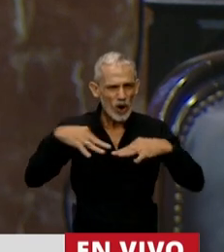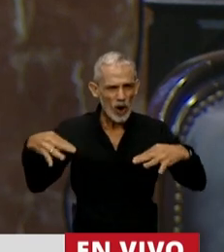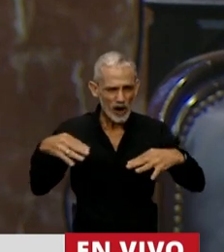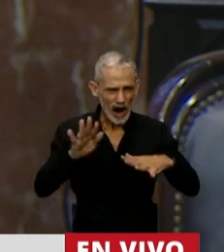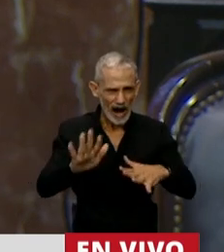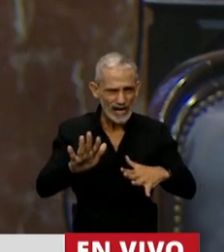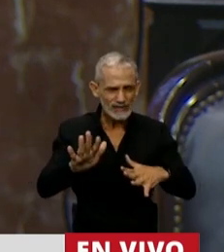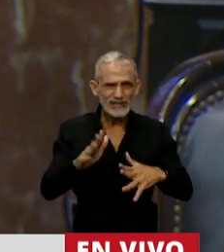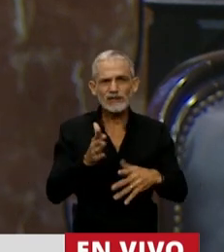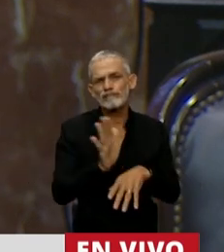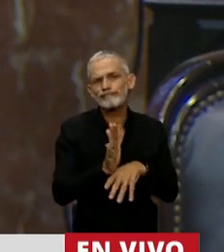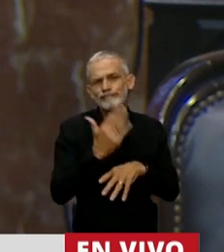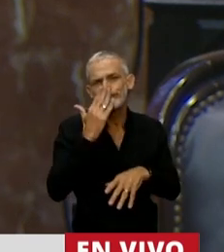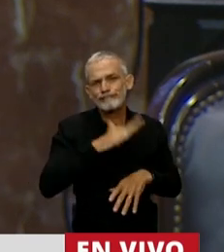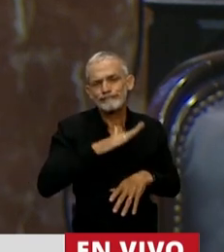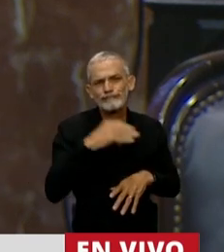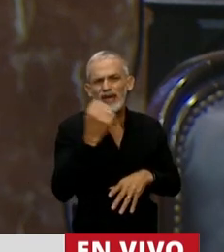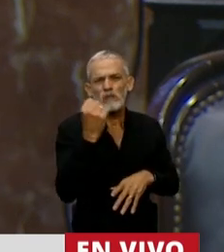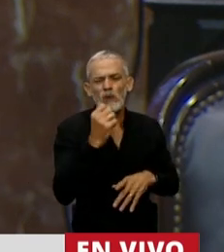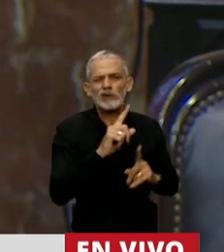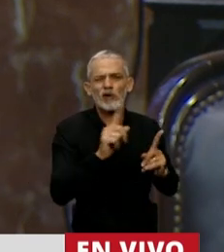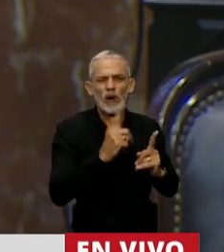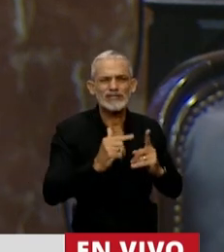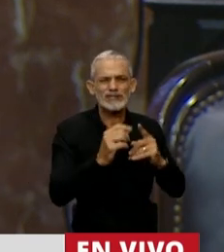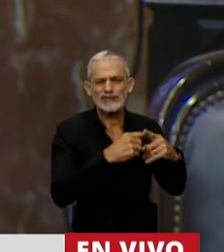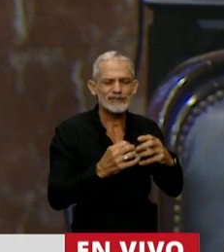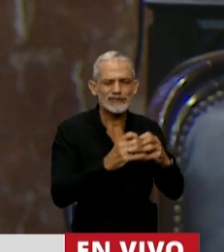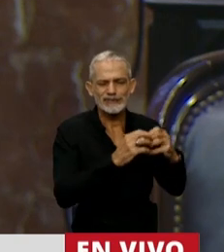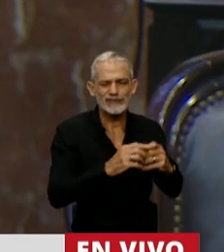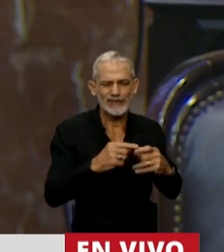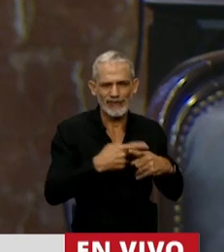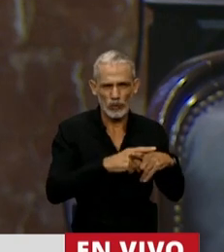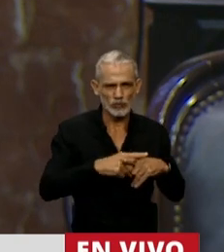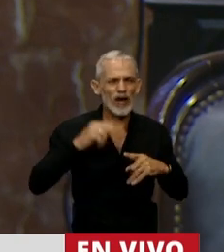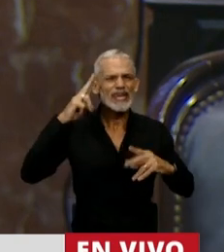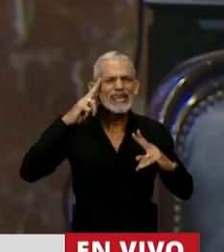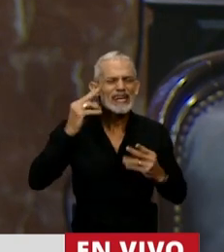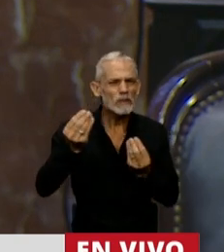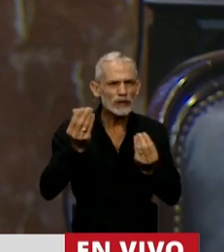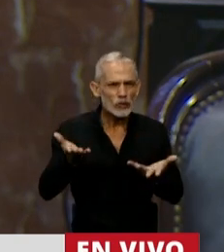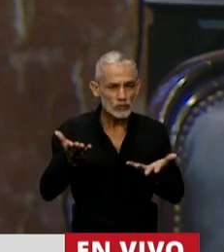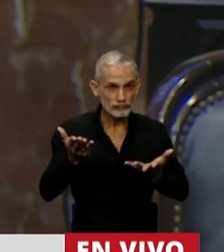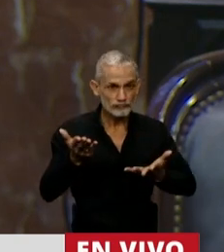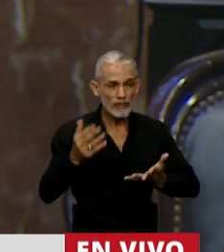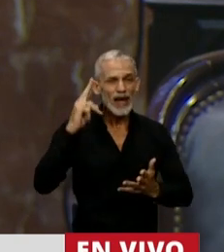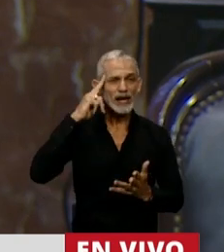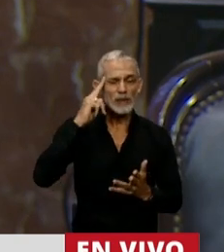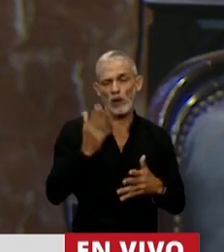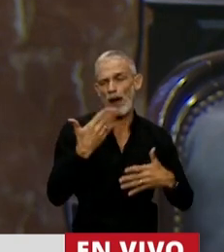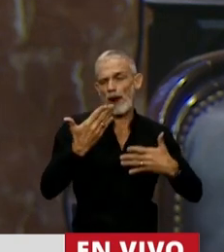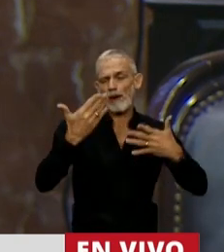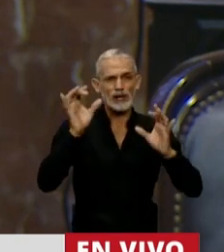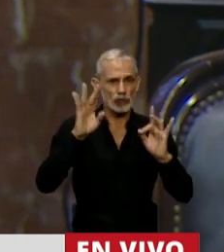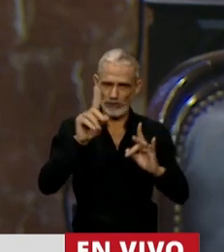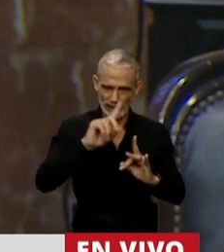verdaderamente es banalizar el discurso, Presidente, tenemos que decirlo. Y el respeto no solo se predica, sino que